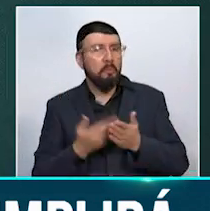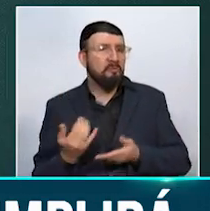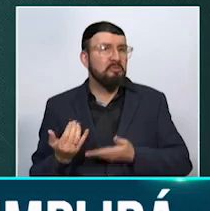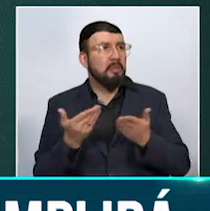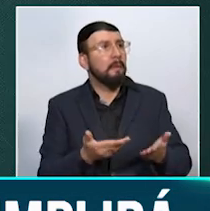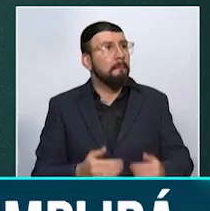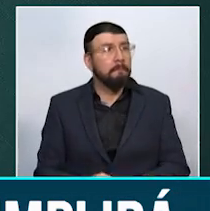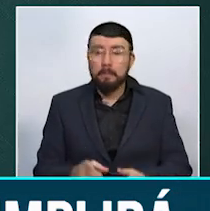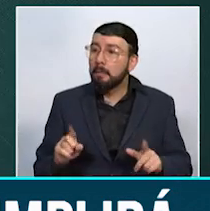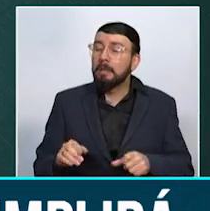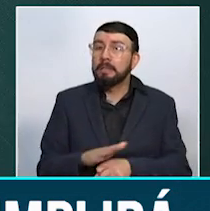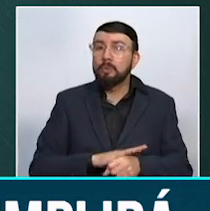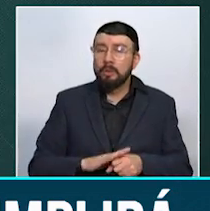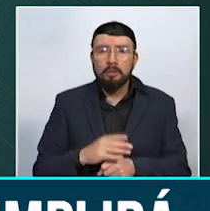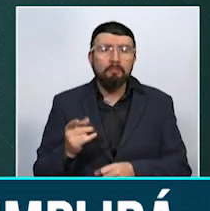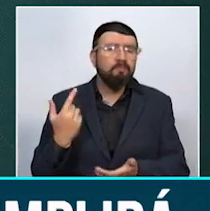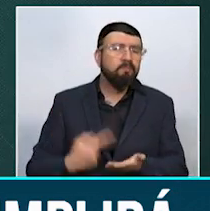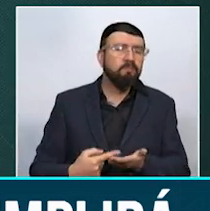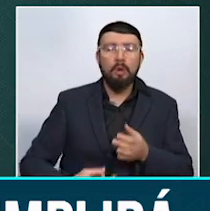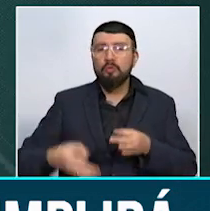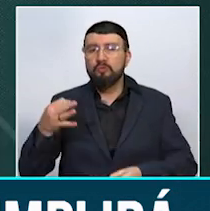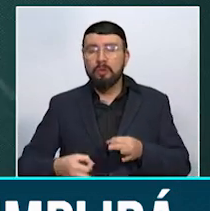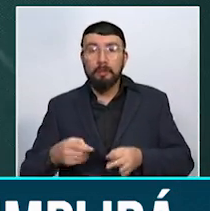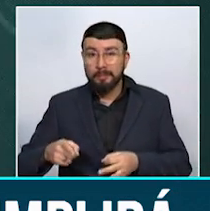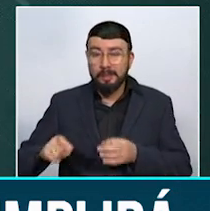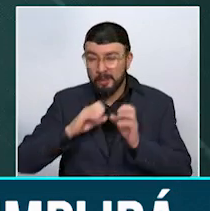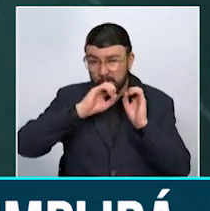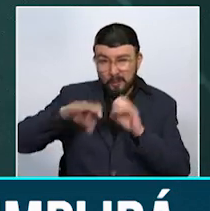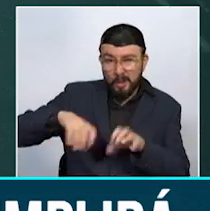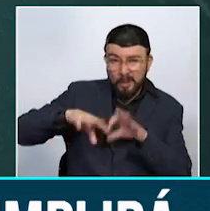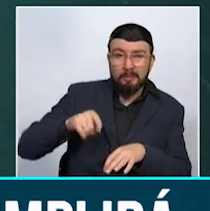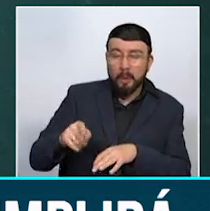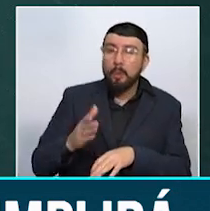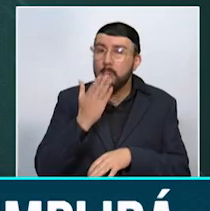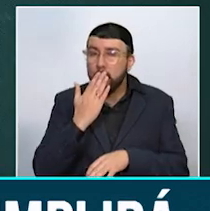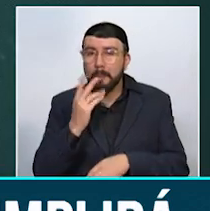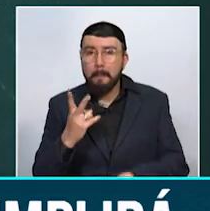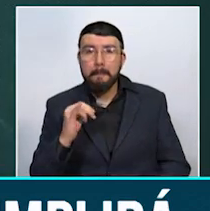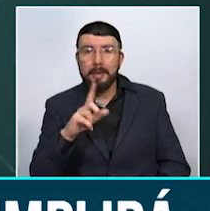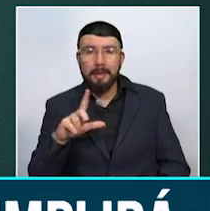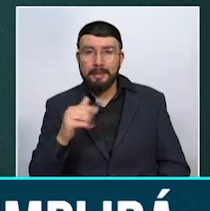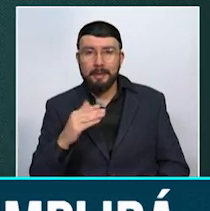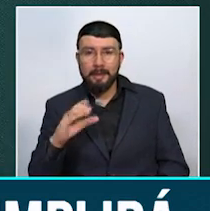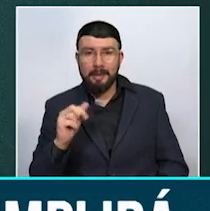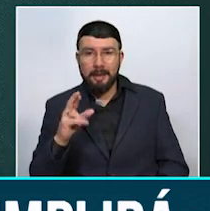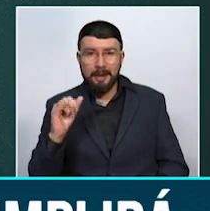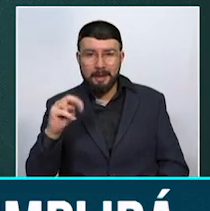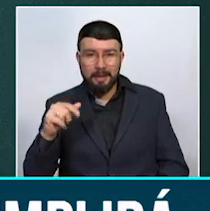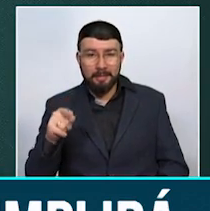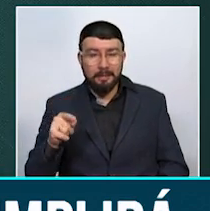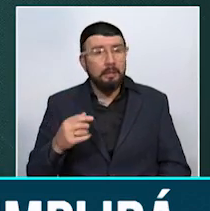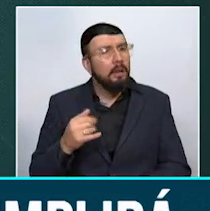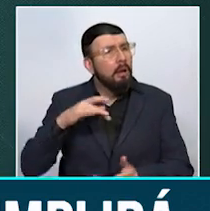situación que se encuentra en los estrados judiciales es el relleno de Villa Karina en Calarcada. El juzgado primero administrativo del circuito de Armenia